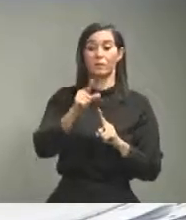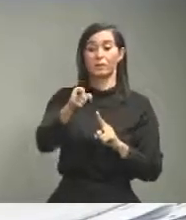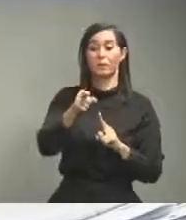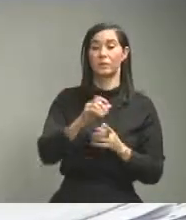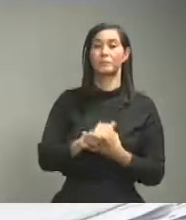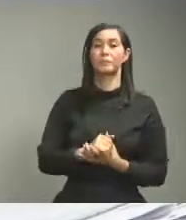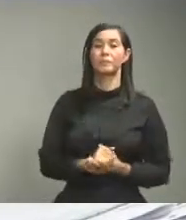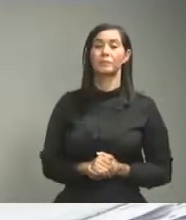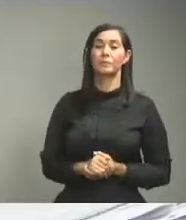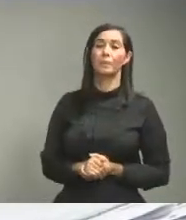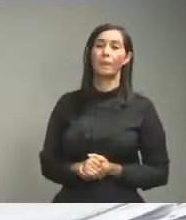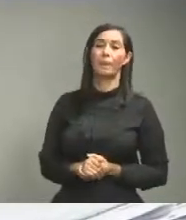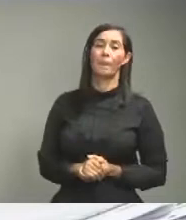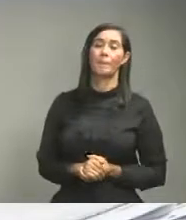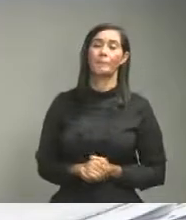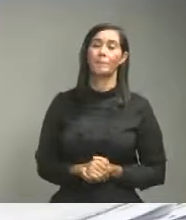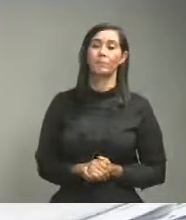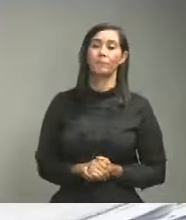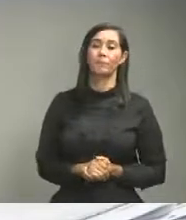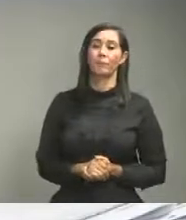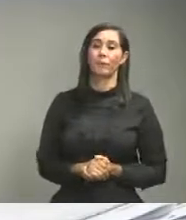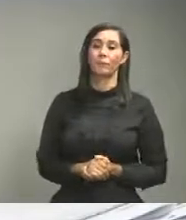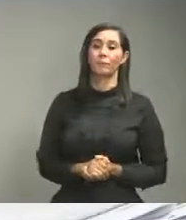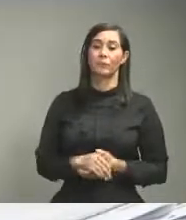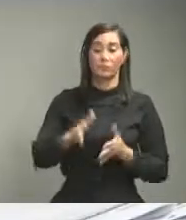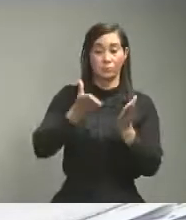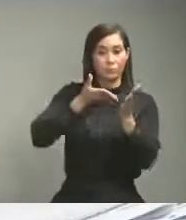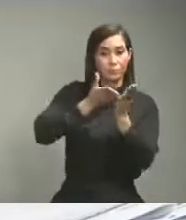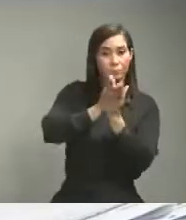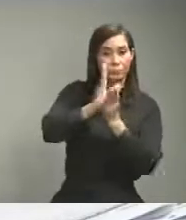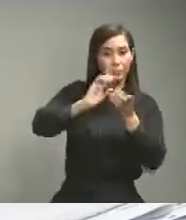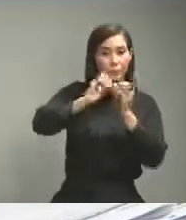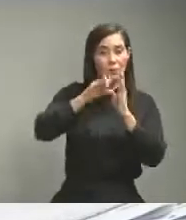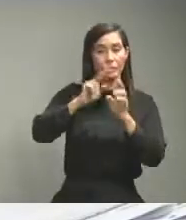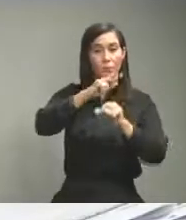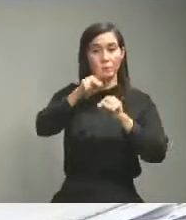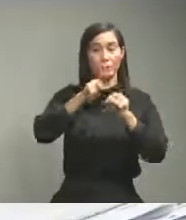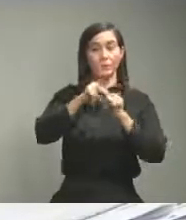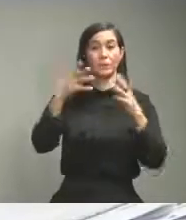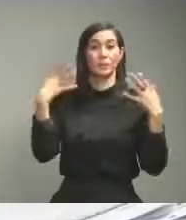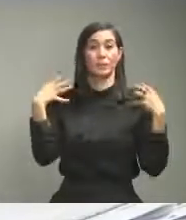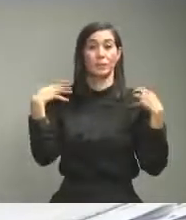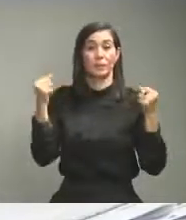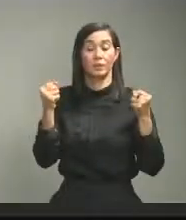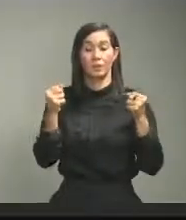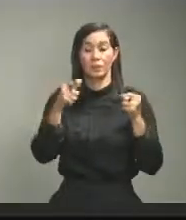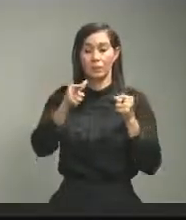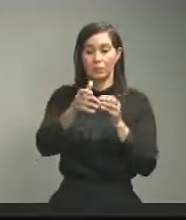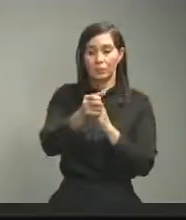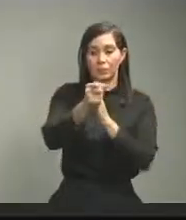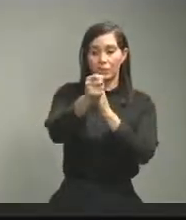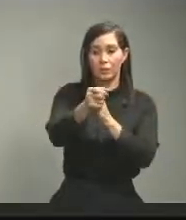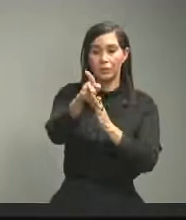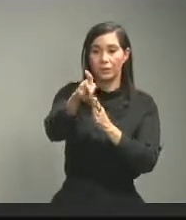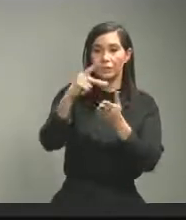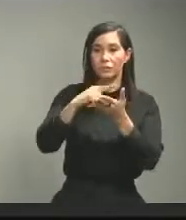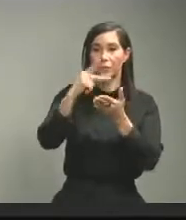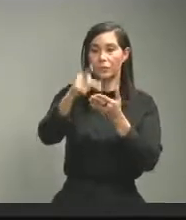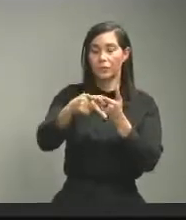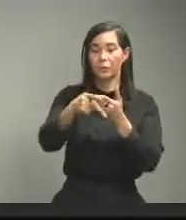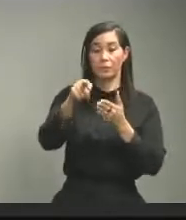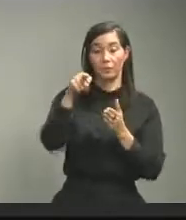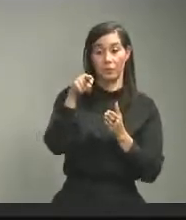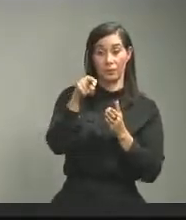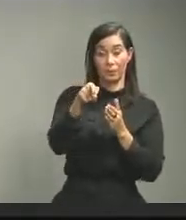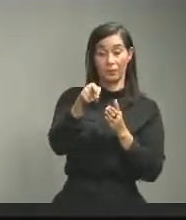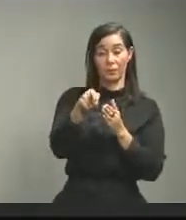cuales la intervención de la dirección provincial de salud es quien conduce esos programas en este